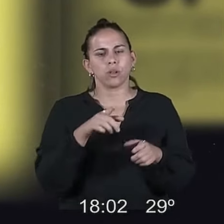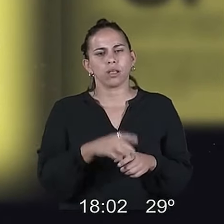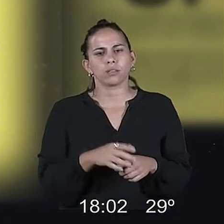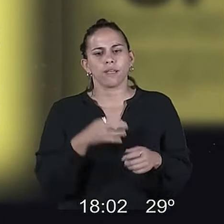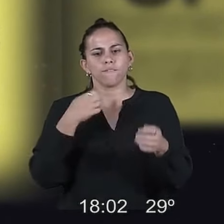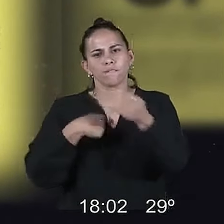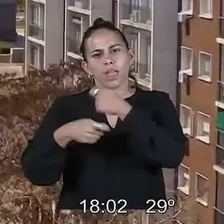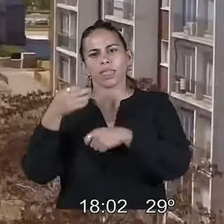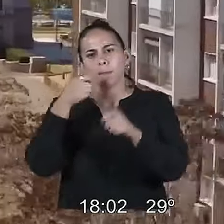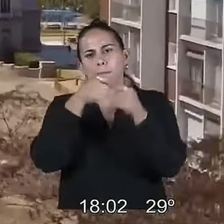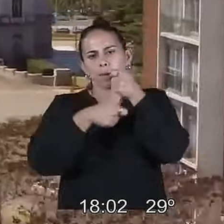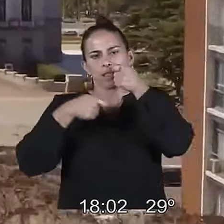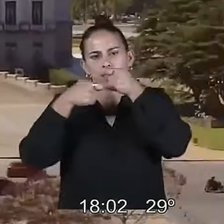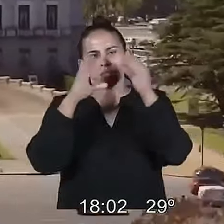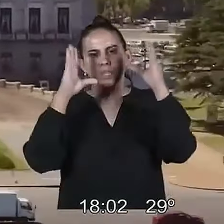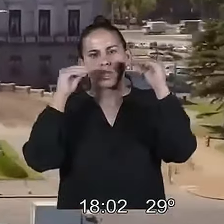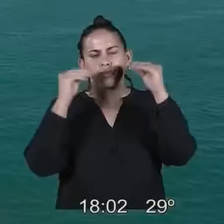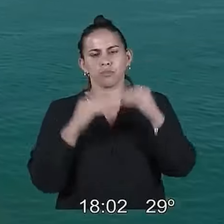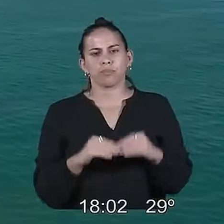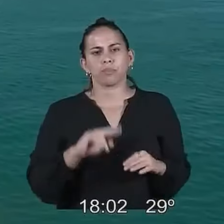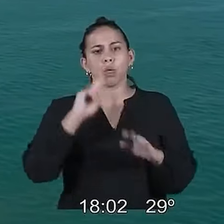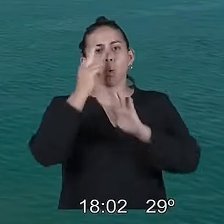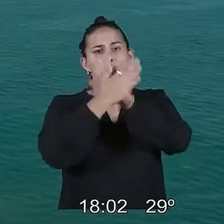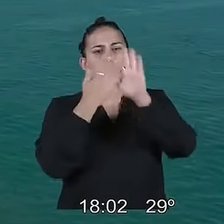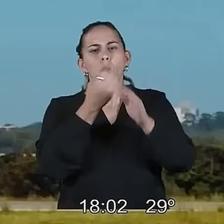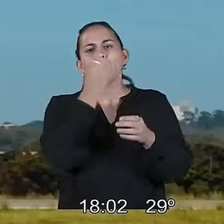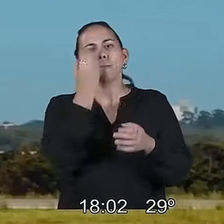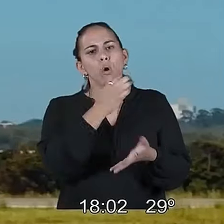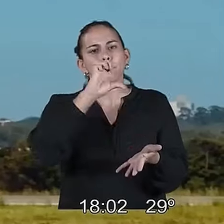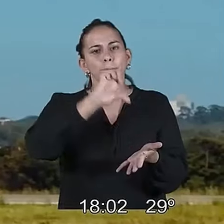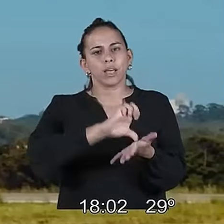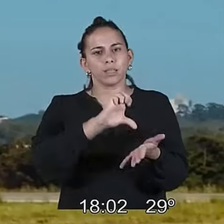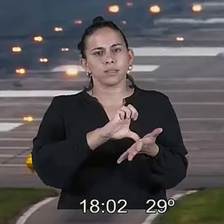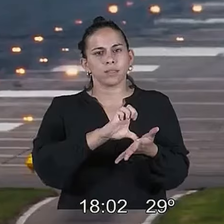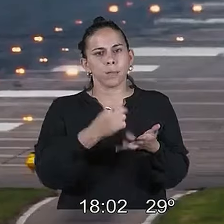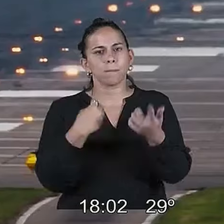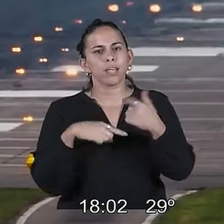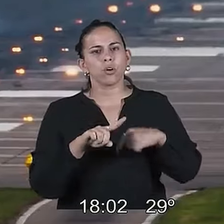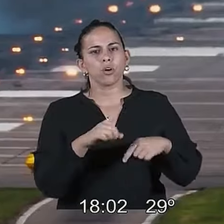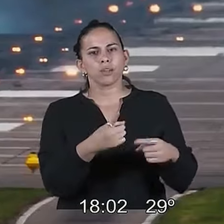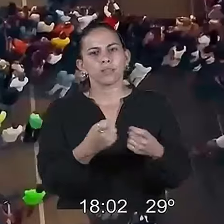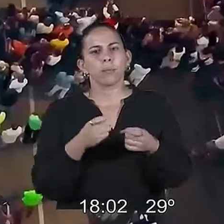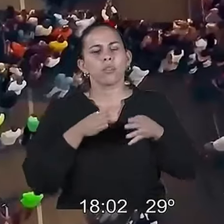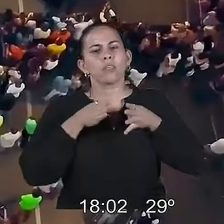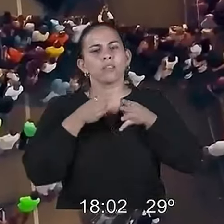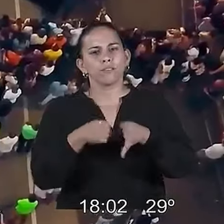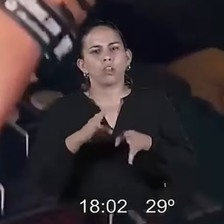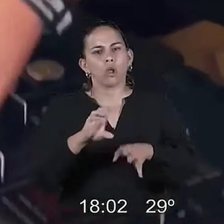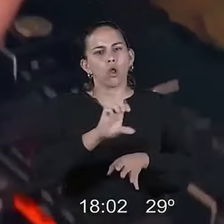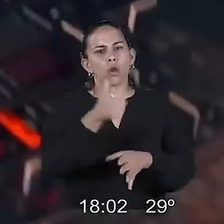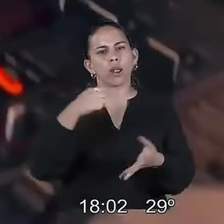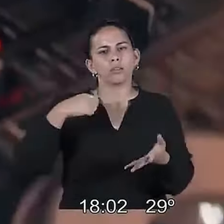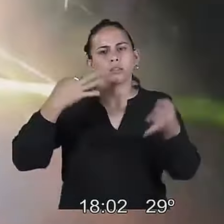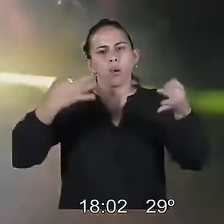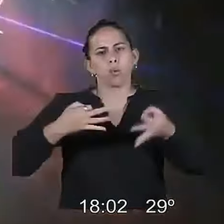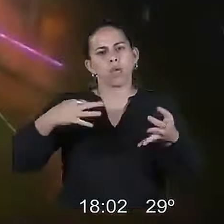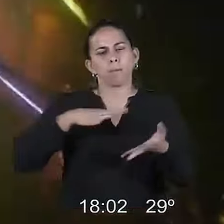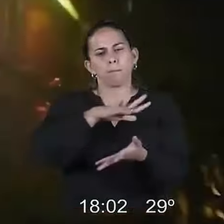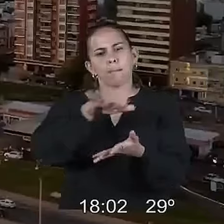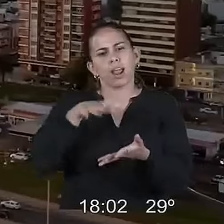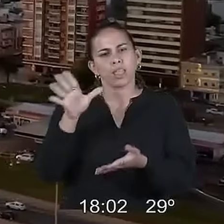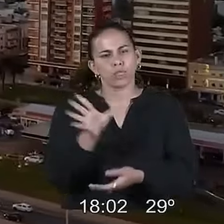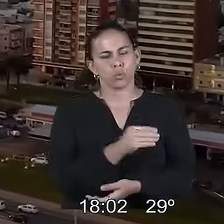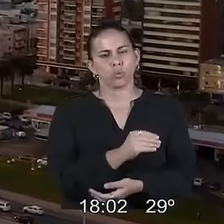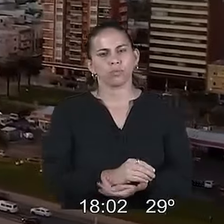venden pasta base la noche. Uruguay es un gran país, pero tenemos el desafío de lograr una mayor seguridad pública para